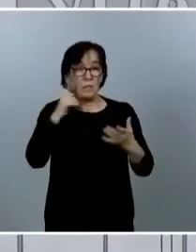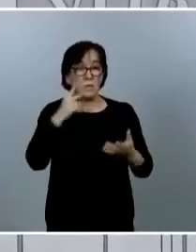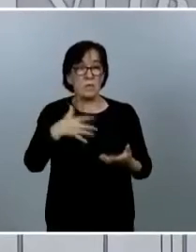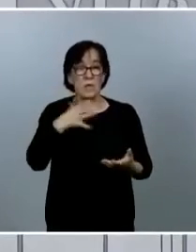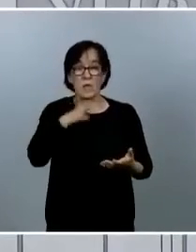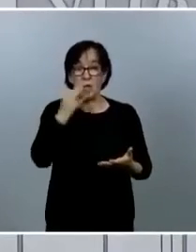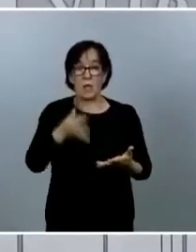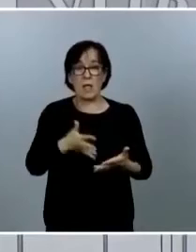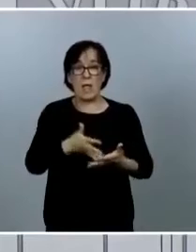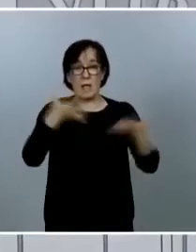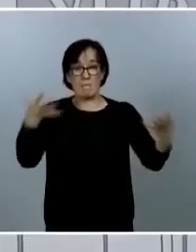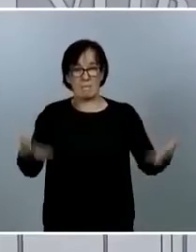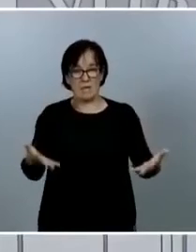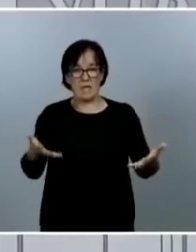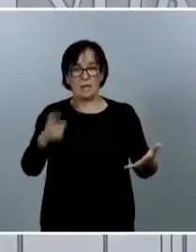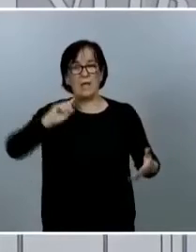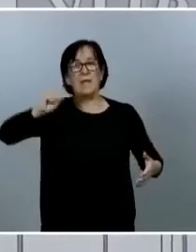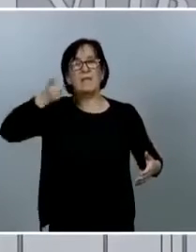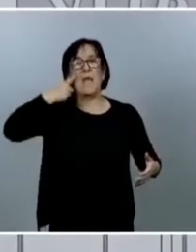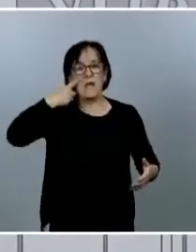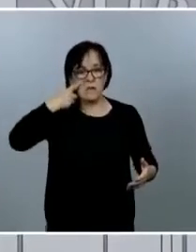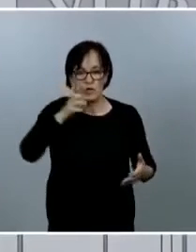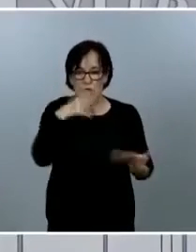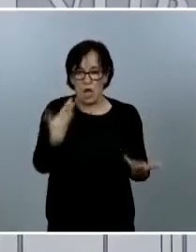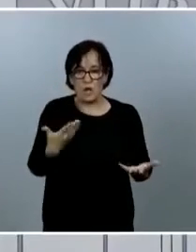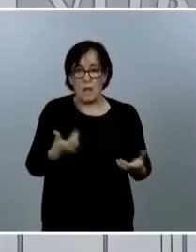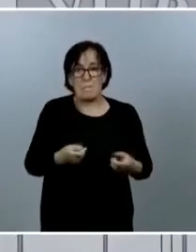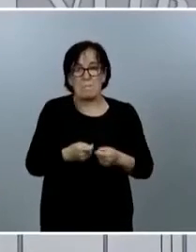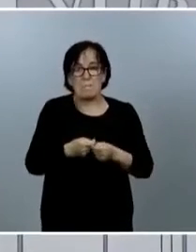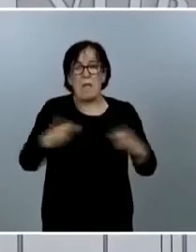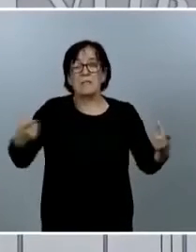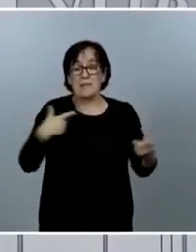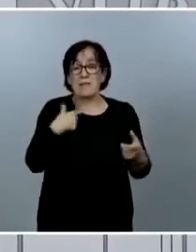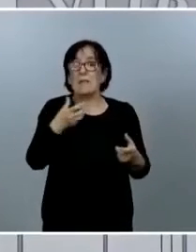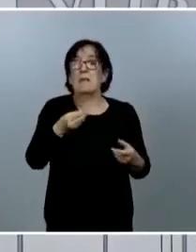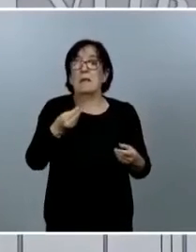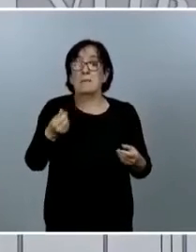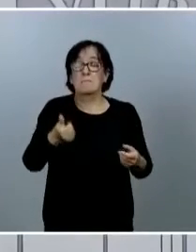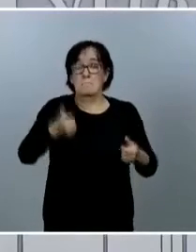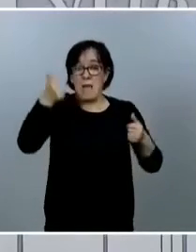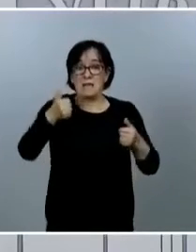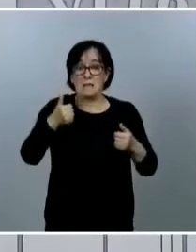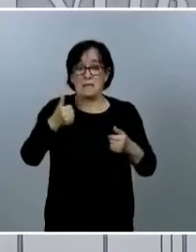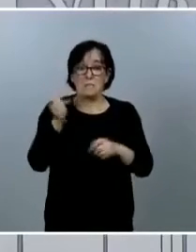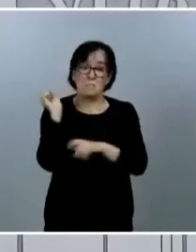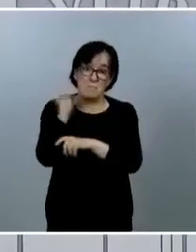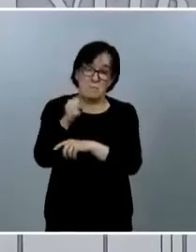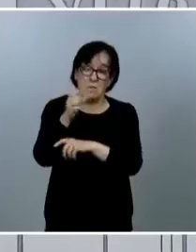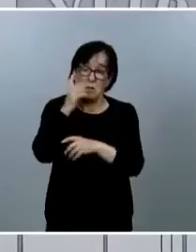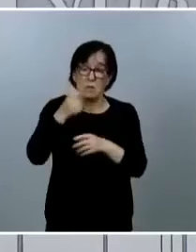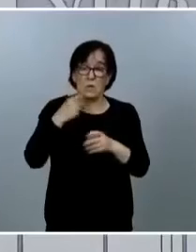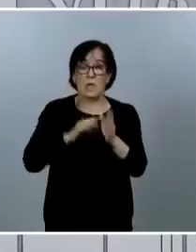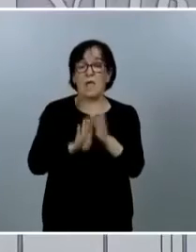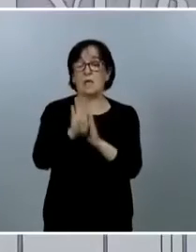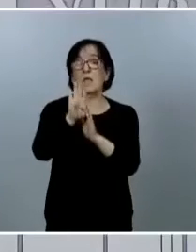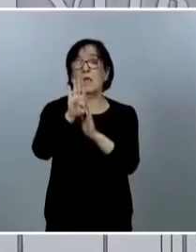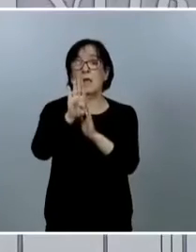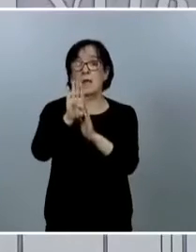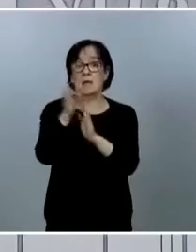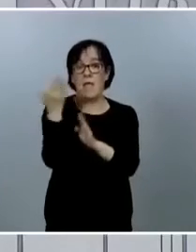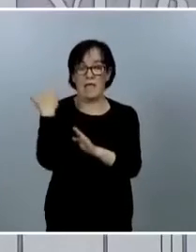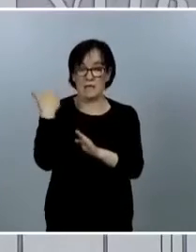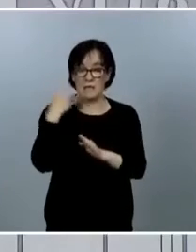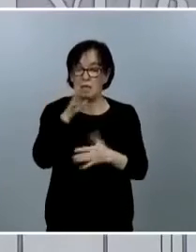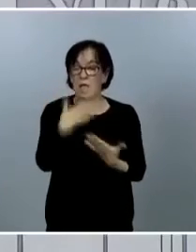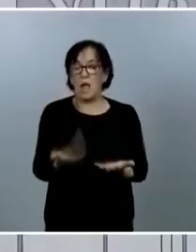de diagnóstico que tenemos es mucho mayor que la que podíamos detectar en el momento pico de la pandemia por lo tanto ahora